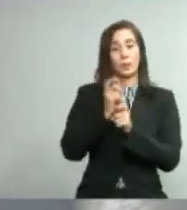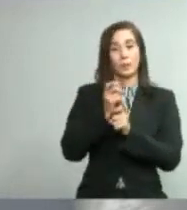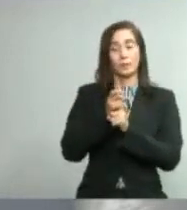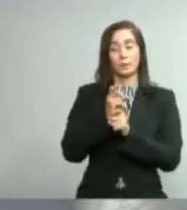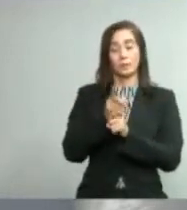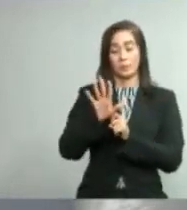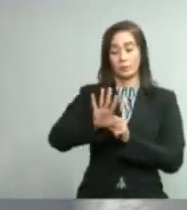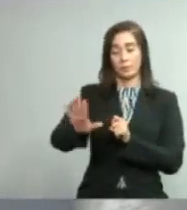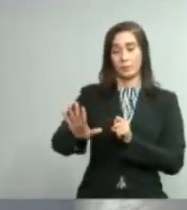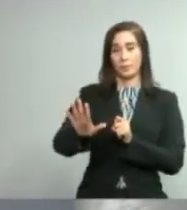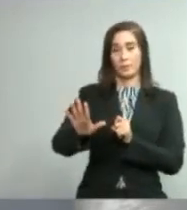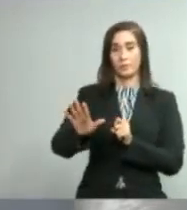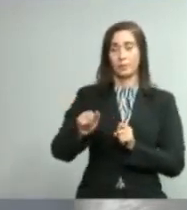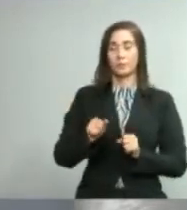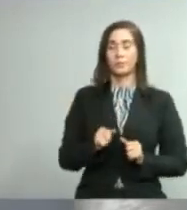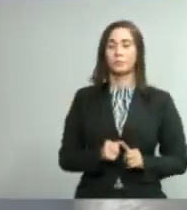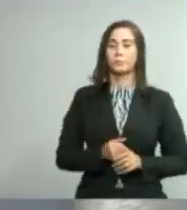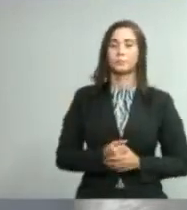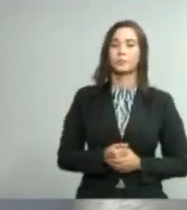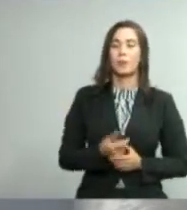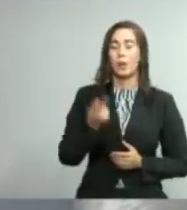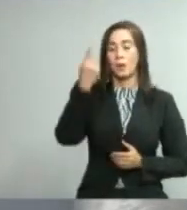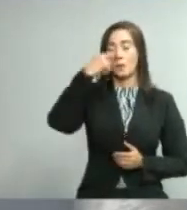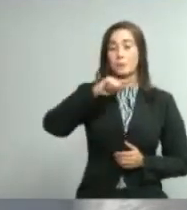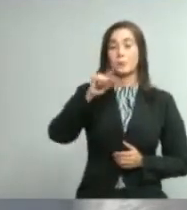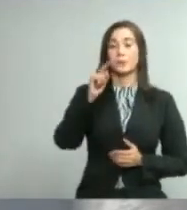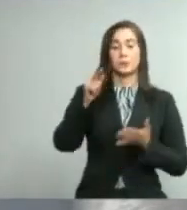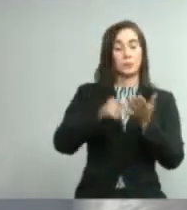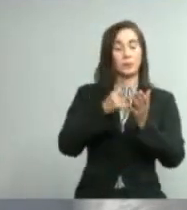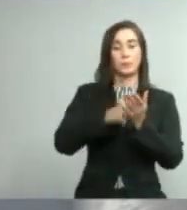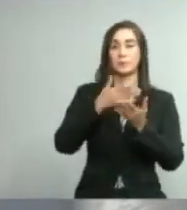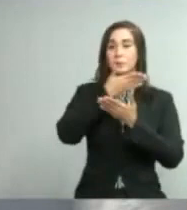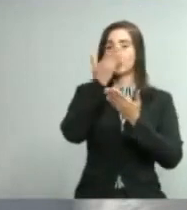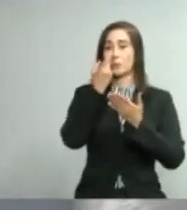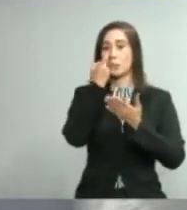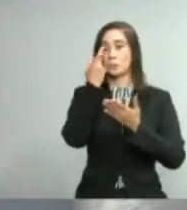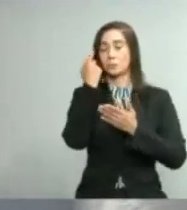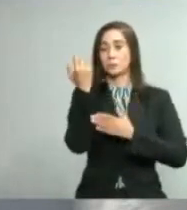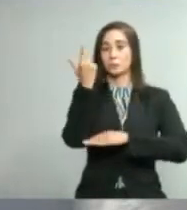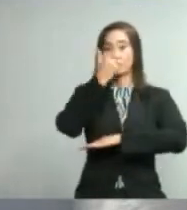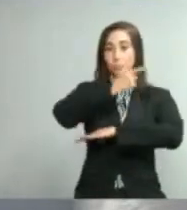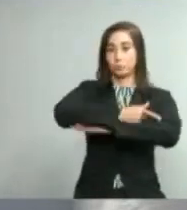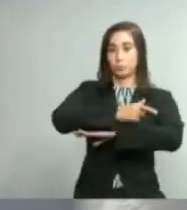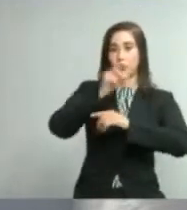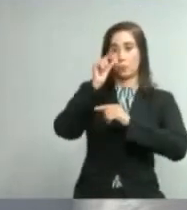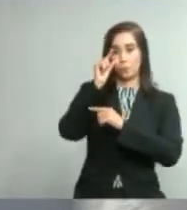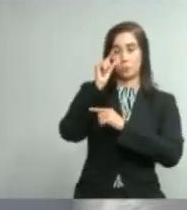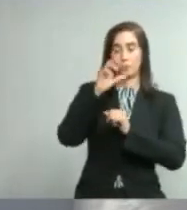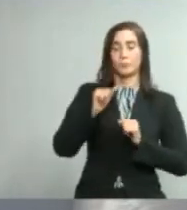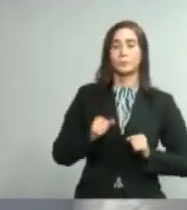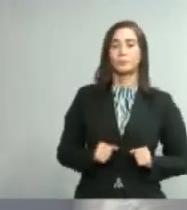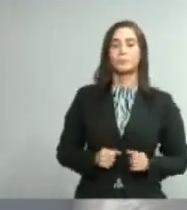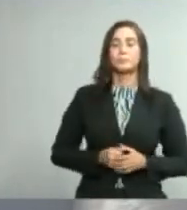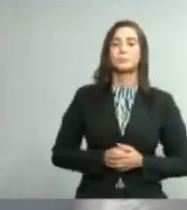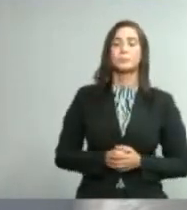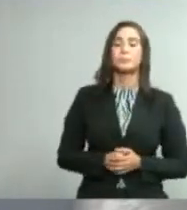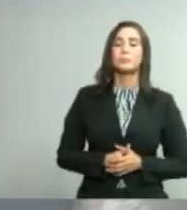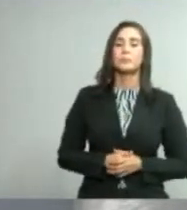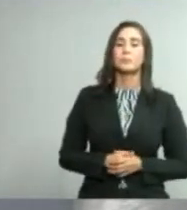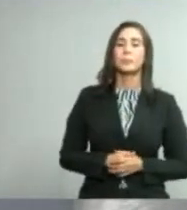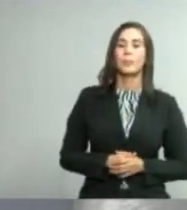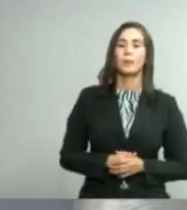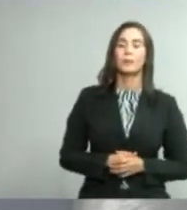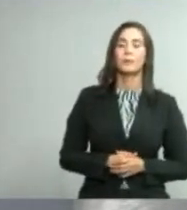es uno de los factores que causa la lentitud en los procesos del laboratorio. Hemos